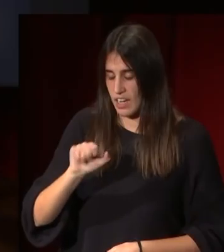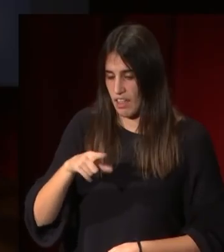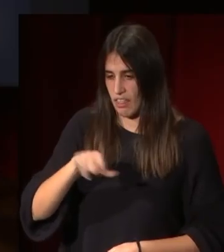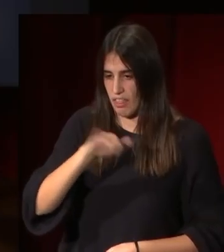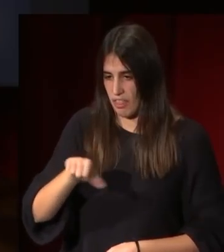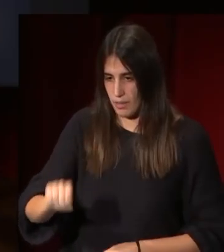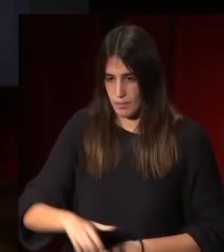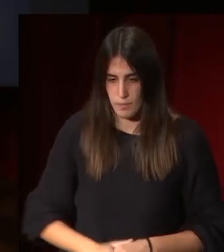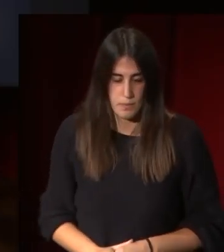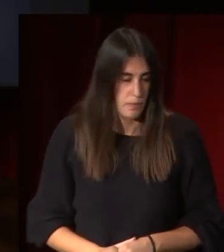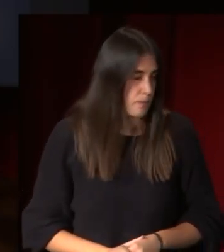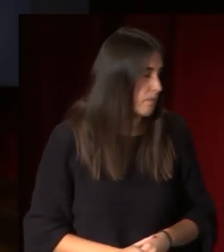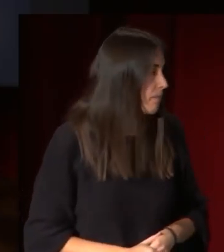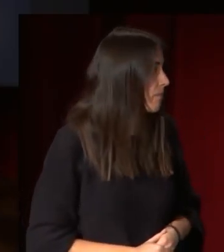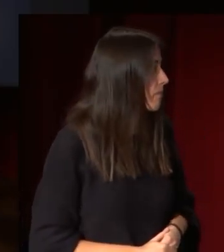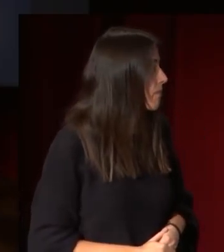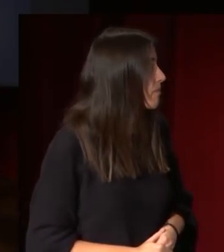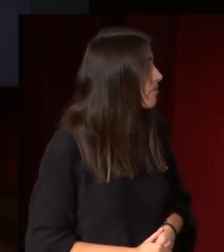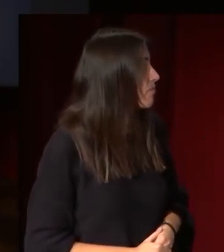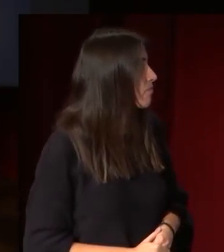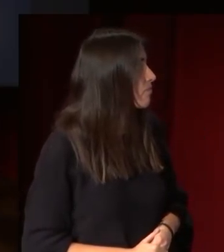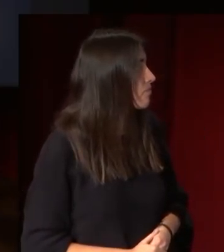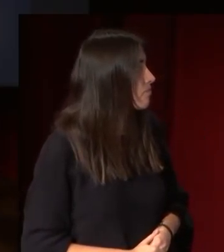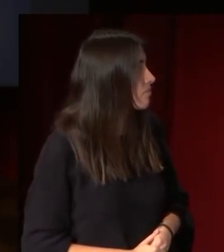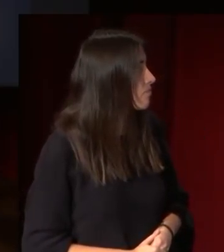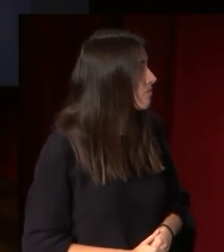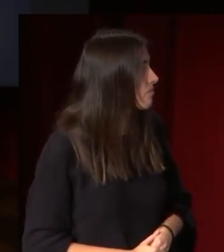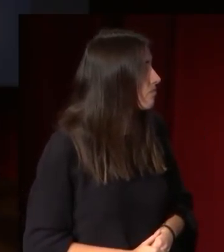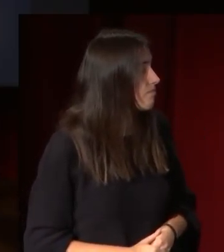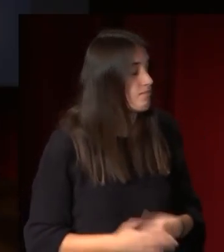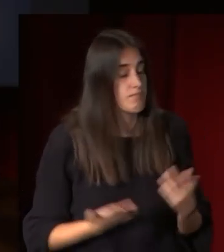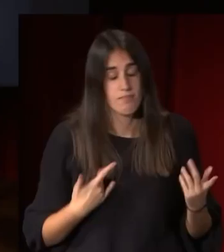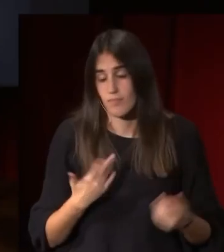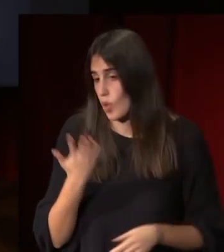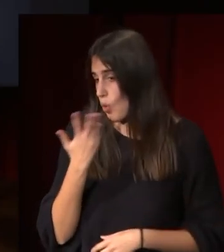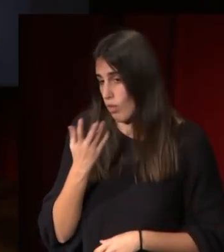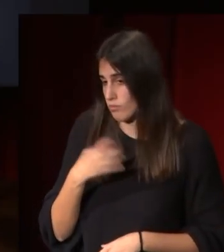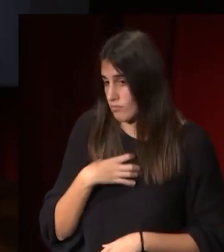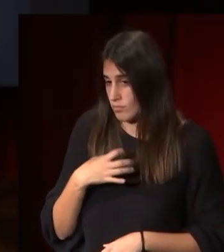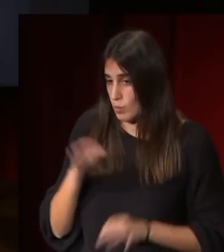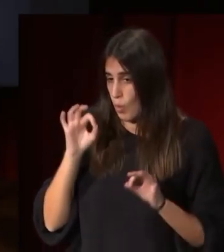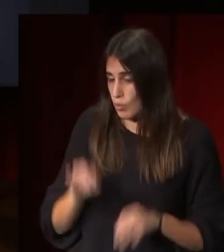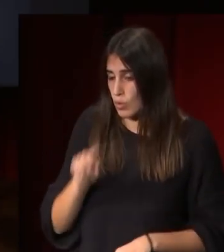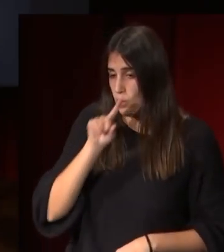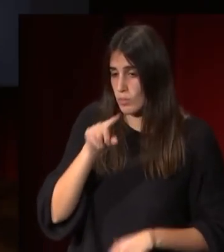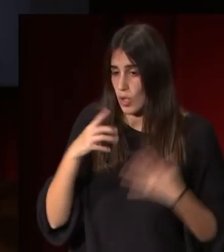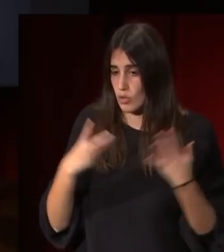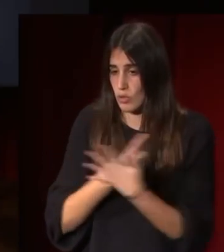él no ha podido conocerla porque Isabel de Braganza se casa en 1816